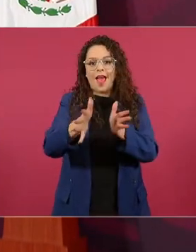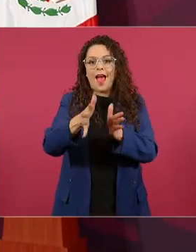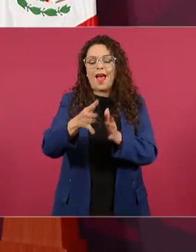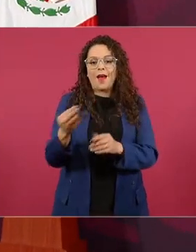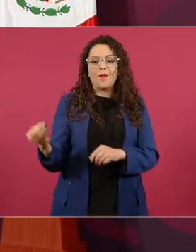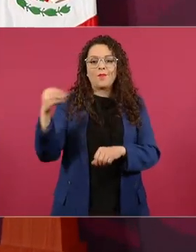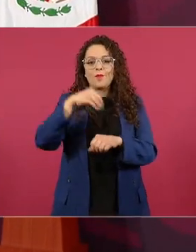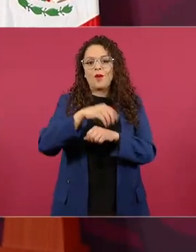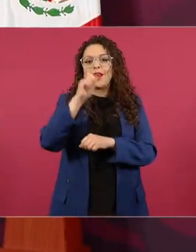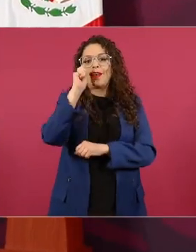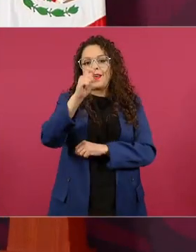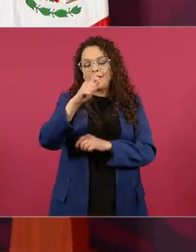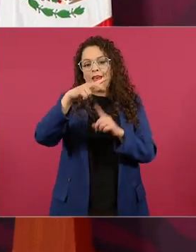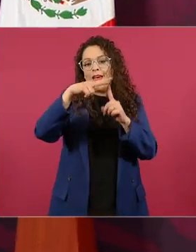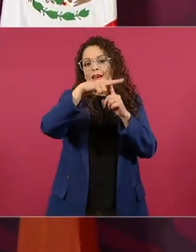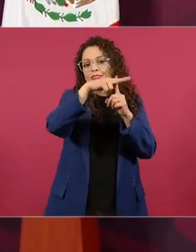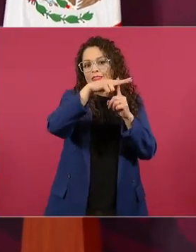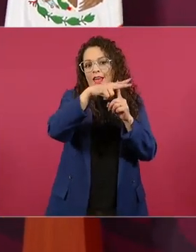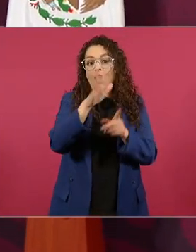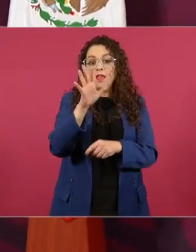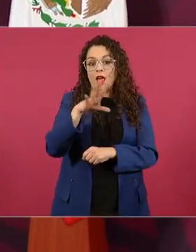ya tenemos el servicio